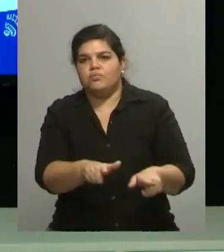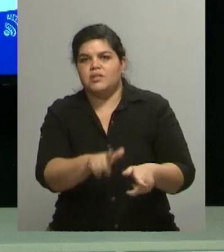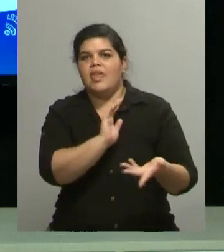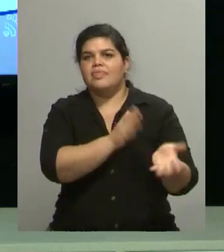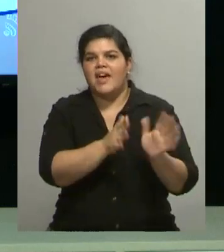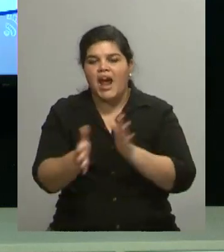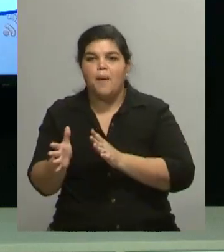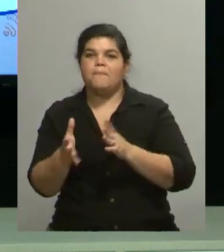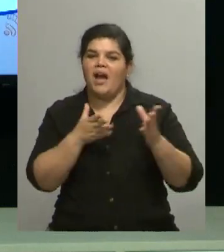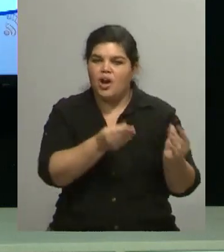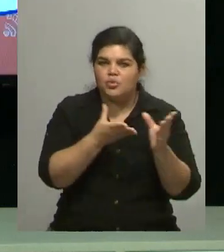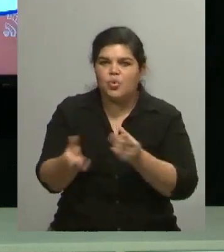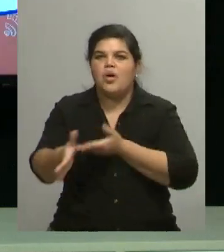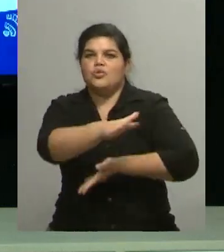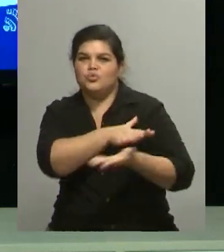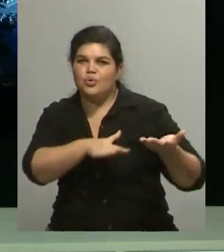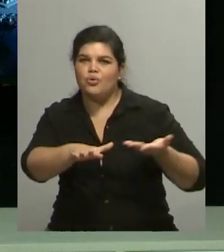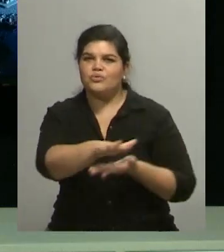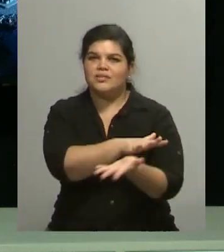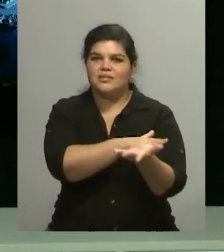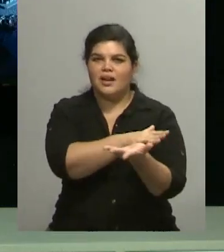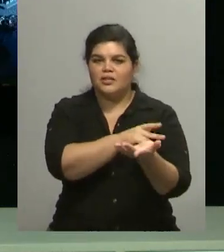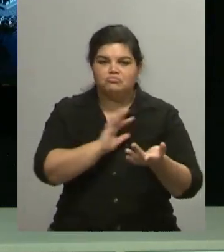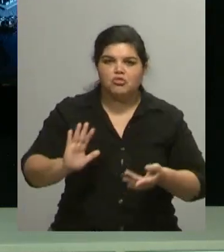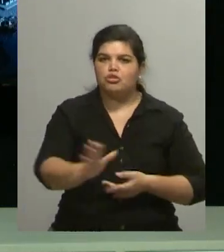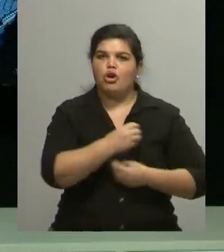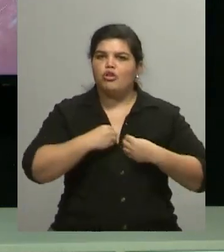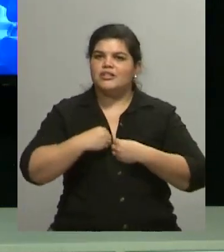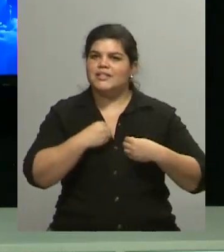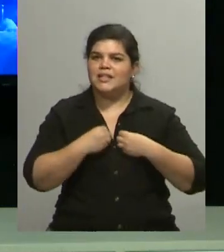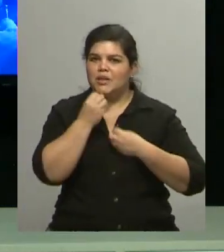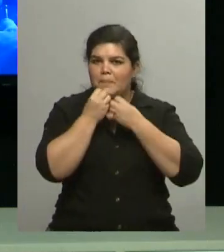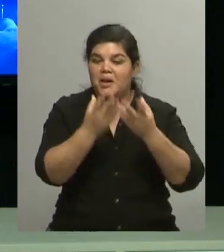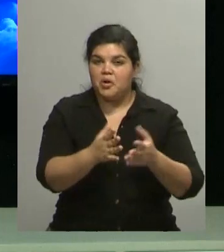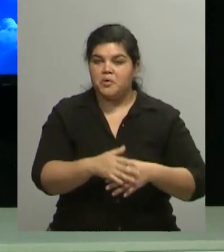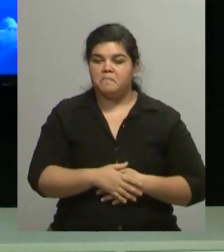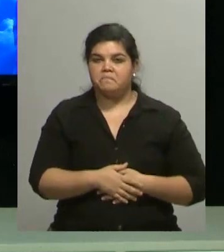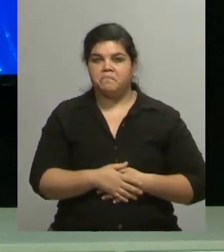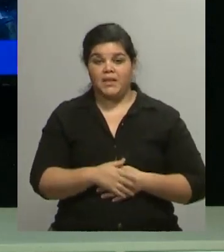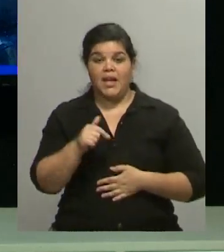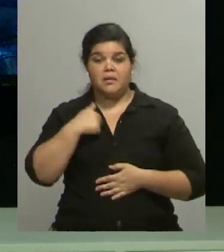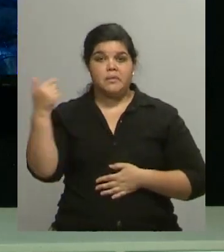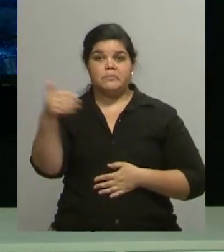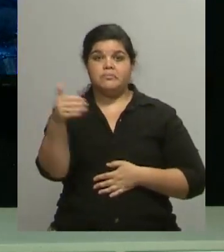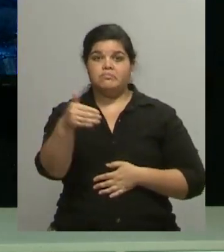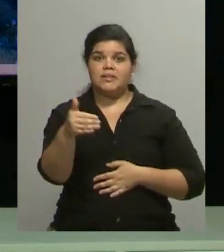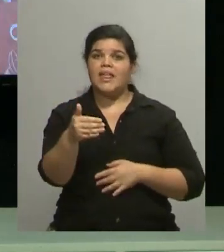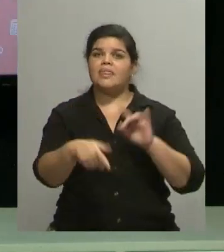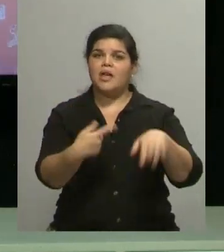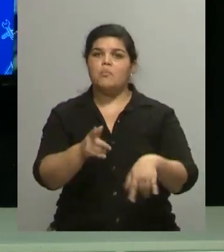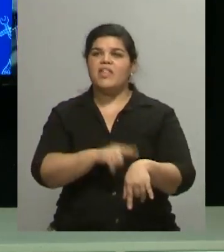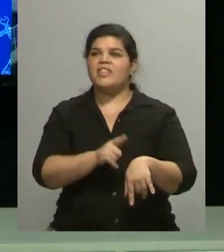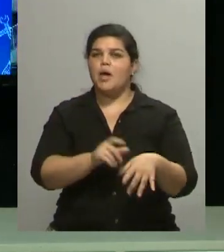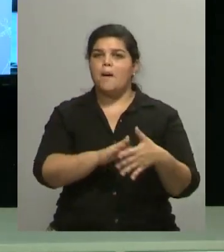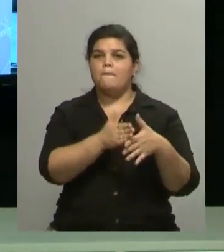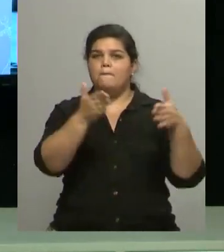y le hace bien a todo el mundo. Aparte del contenido. El contenido a veces termina siendo la excusa para ir a pasar un muy buen